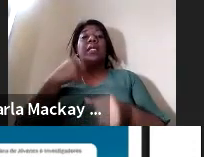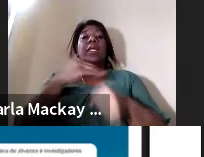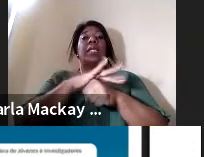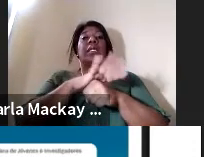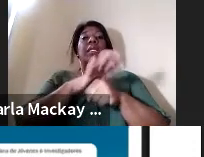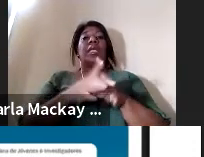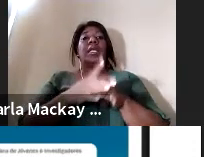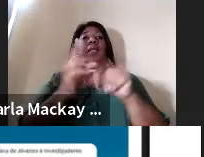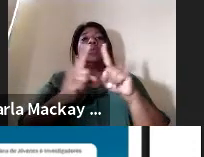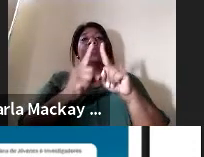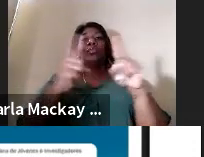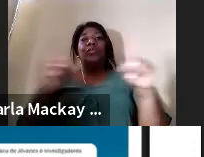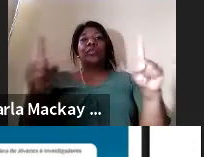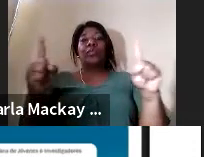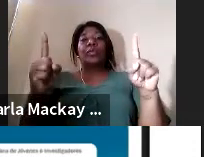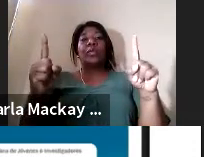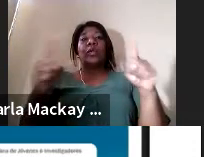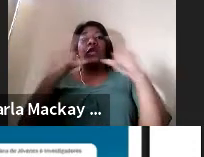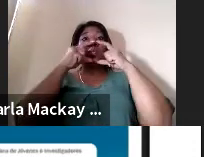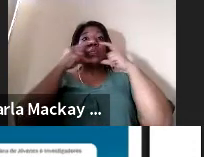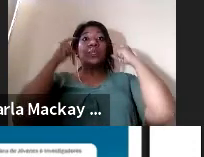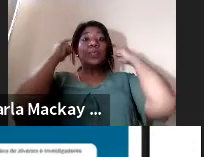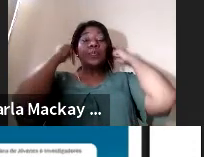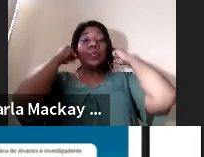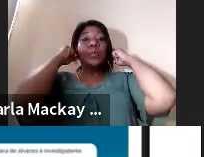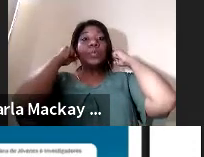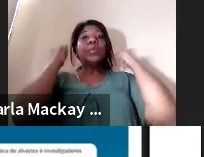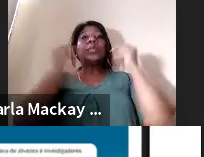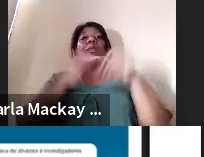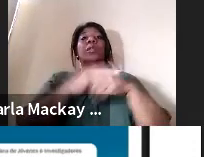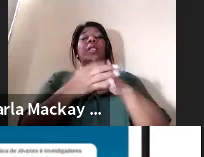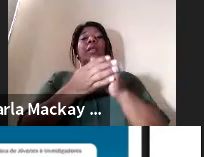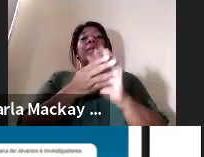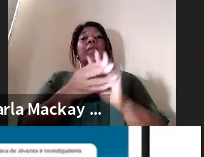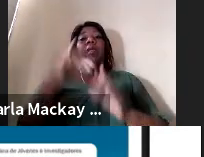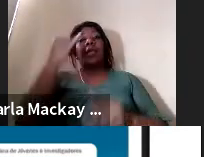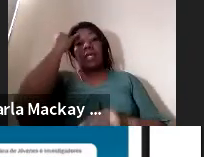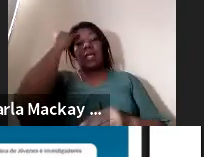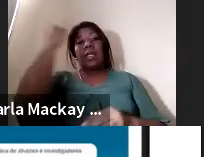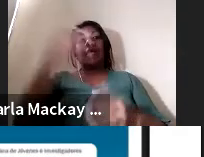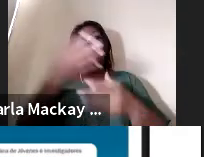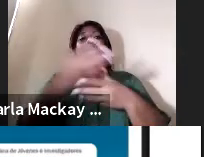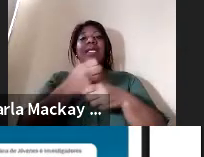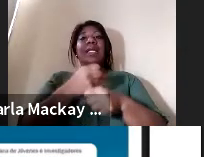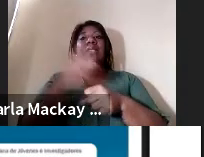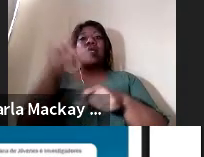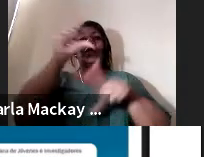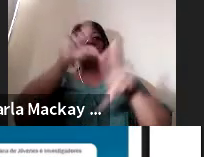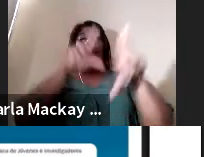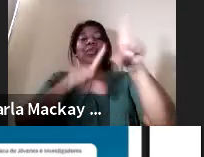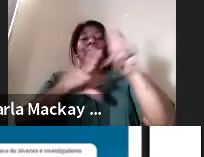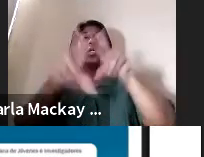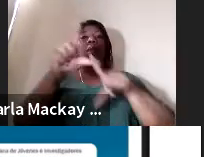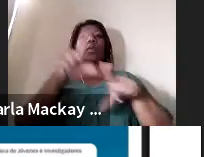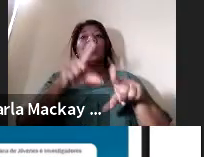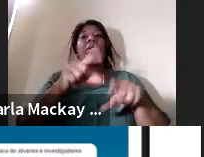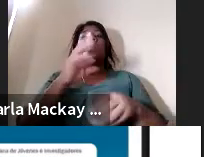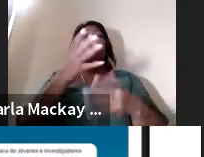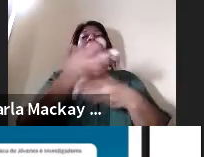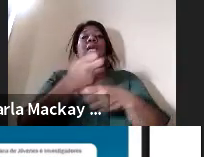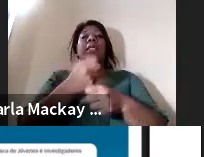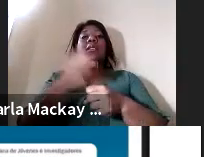mascarilla y carácter pero él quiere la idea de él es que quiere crear un laboratorio él quiere su laboratorio